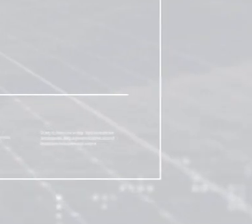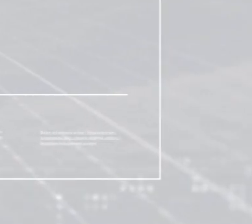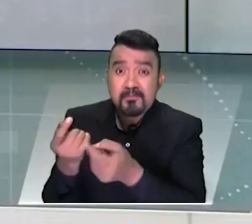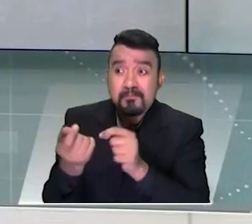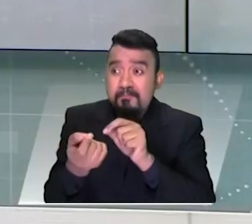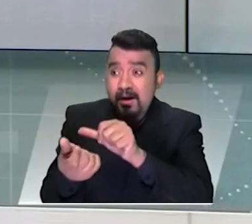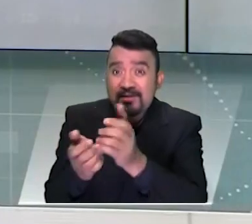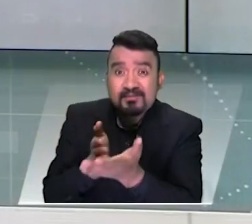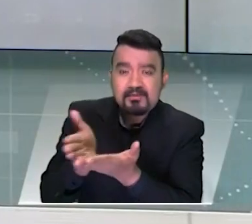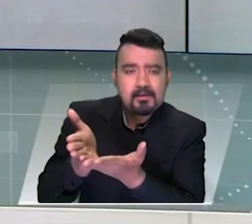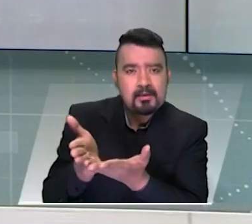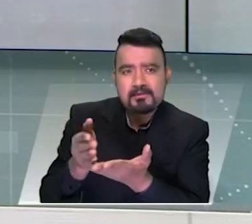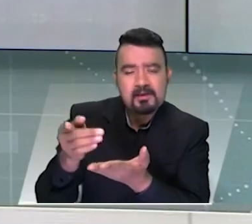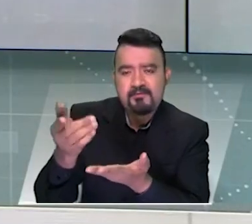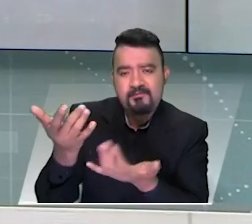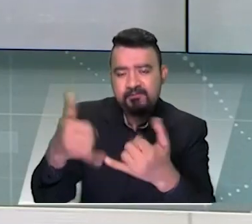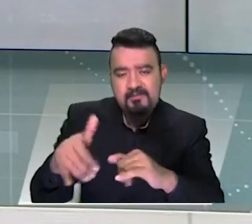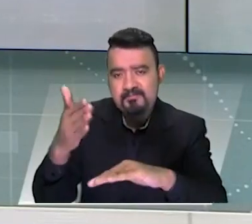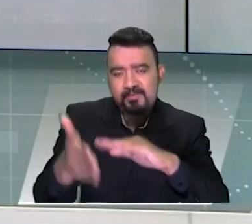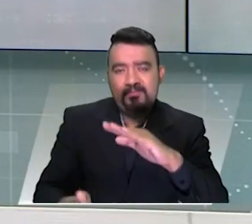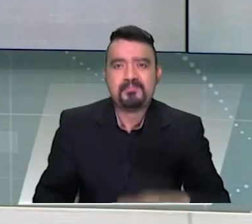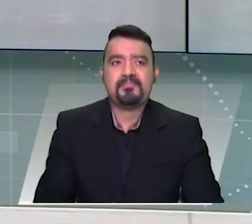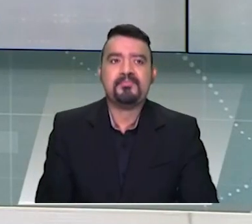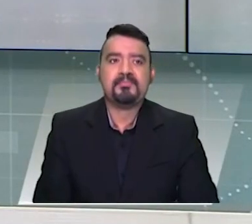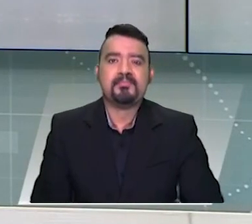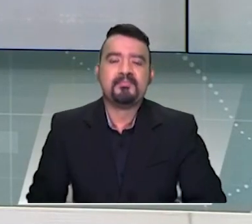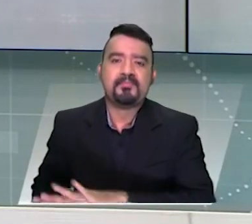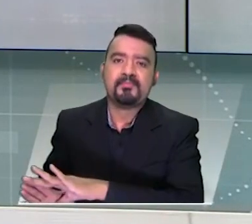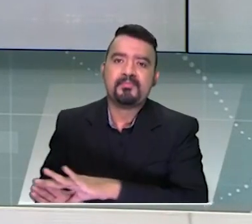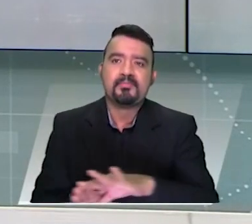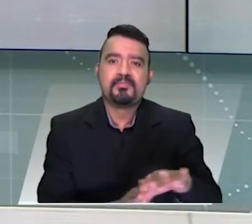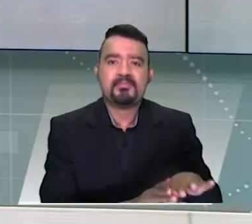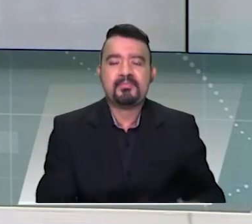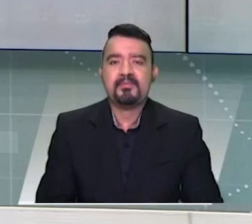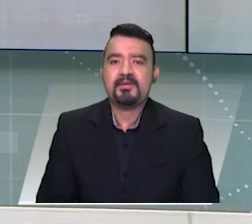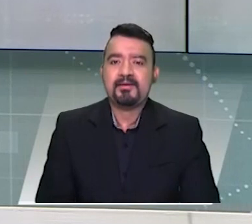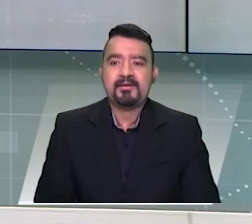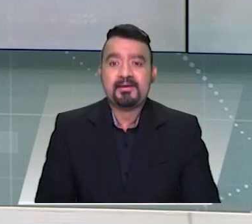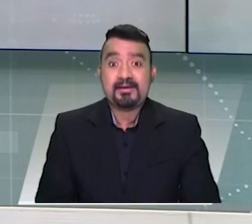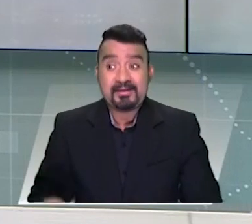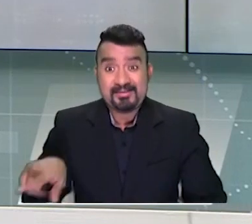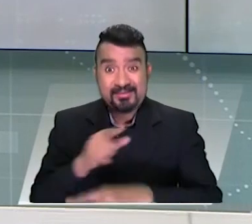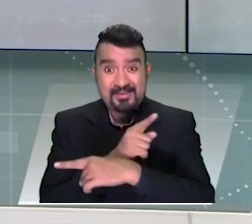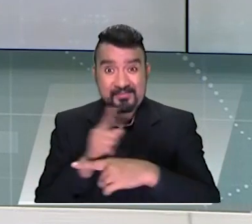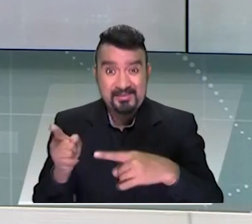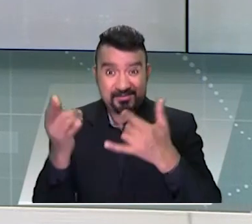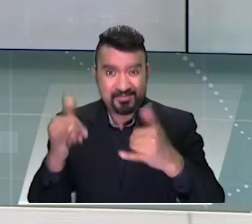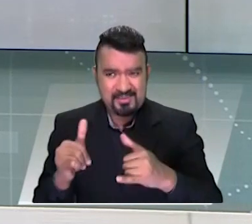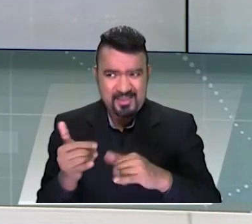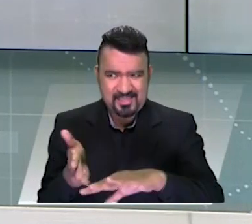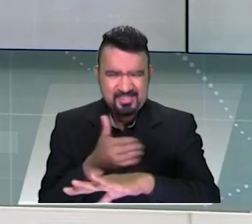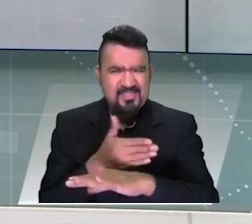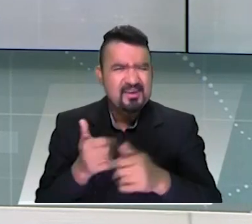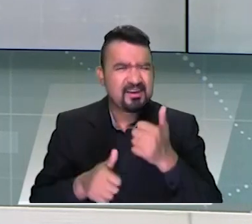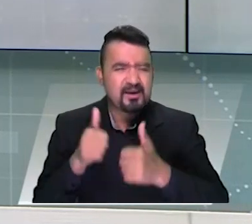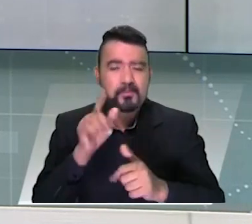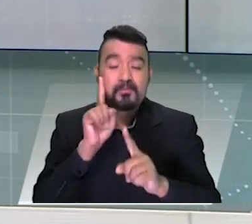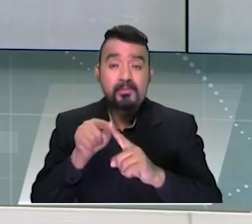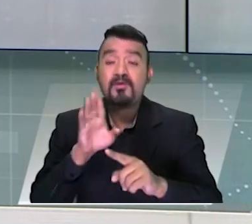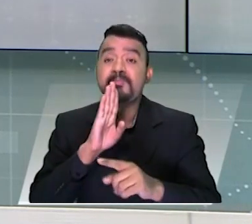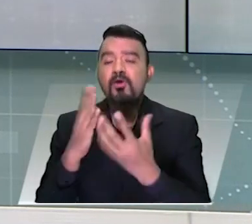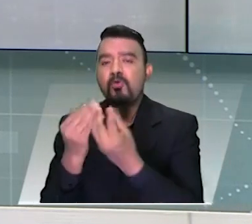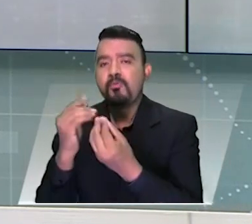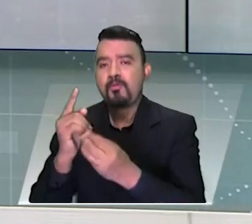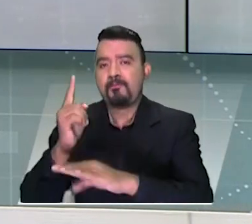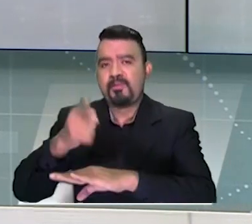y la semana que terminó fue aprobada en el Congreso de la República una ley que obliga a las instituciones educativas escuchen bien a